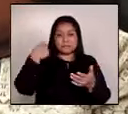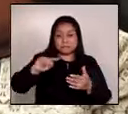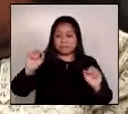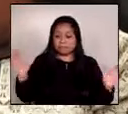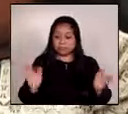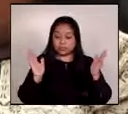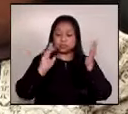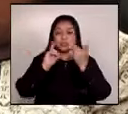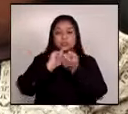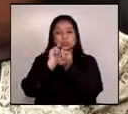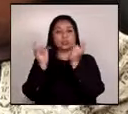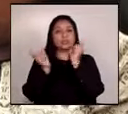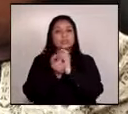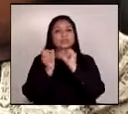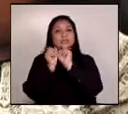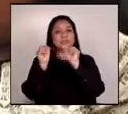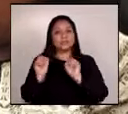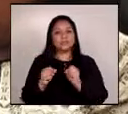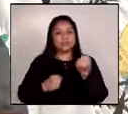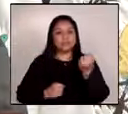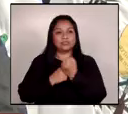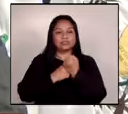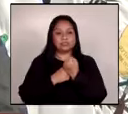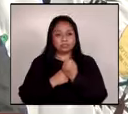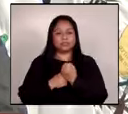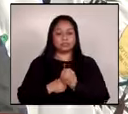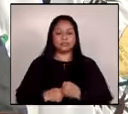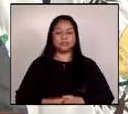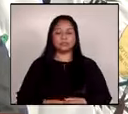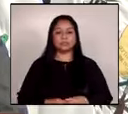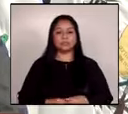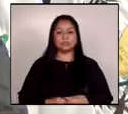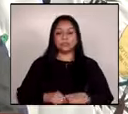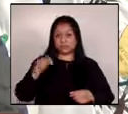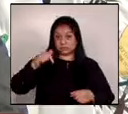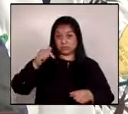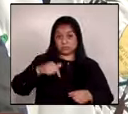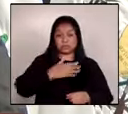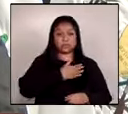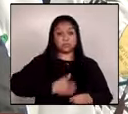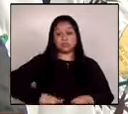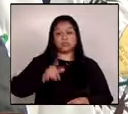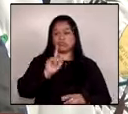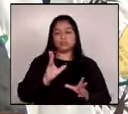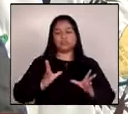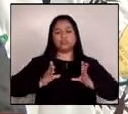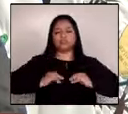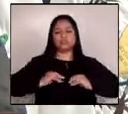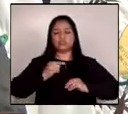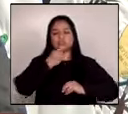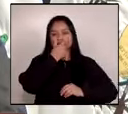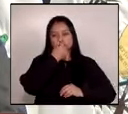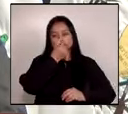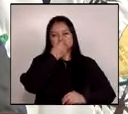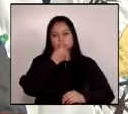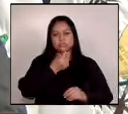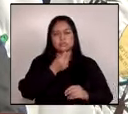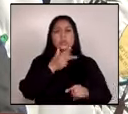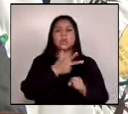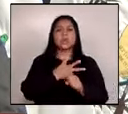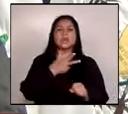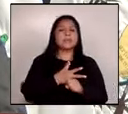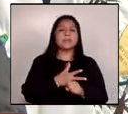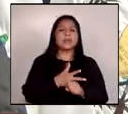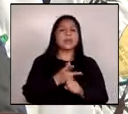cambio sistémico sostenible. Este gobierno no tolera la corrupción. Guatemala